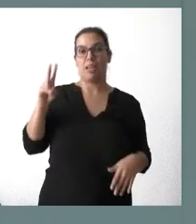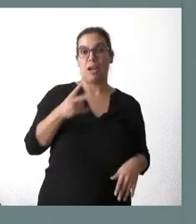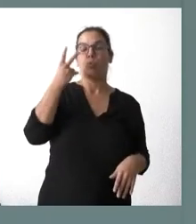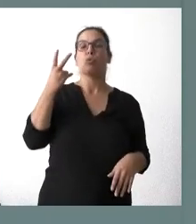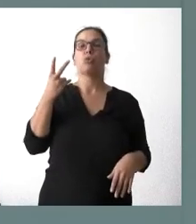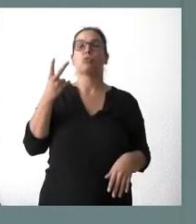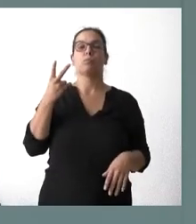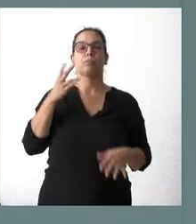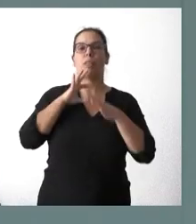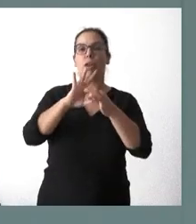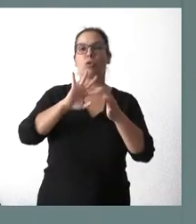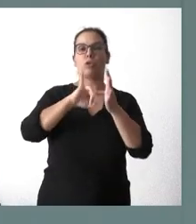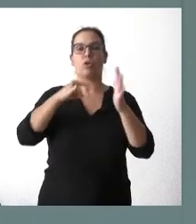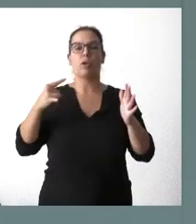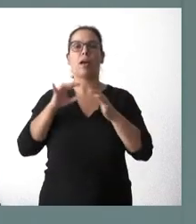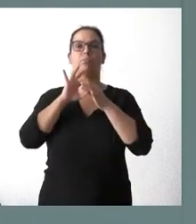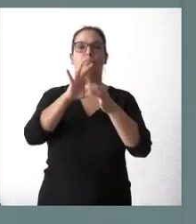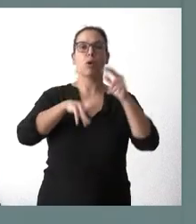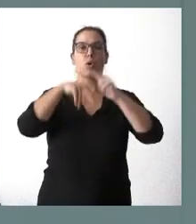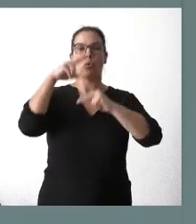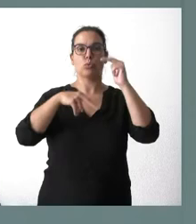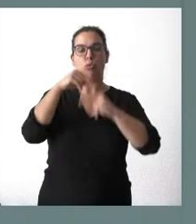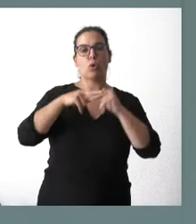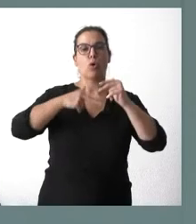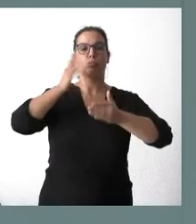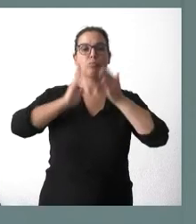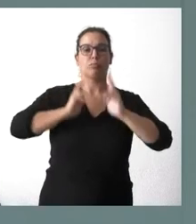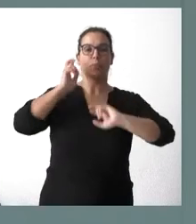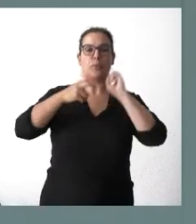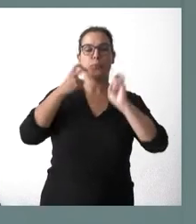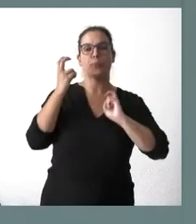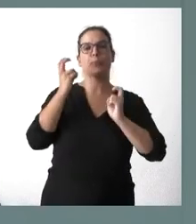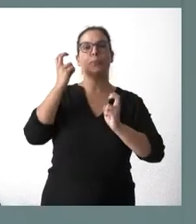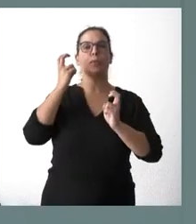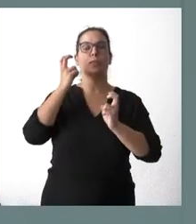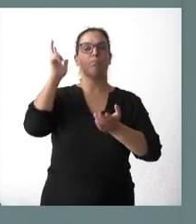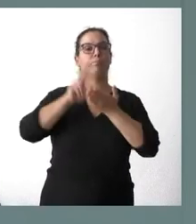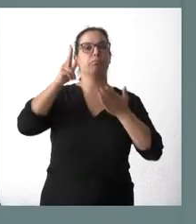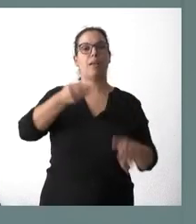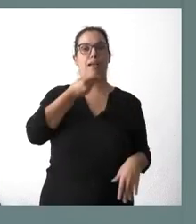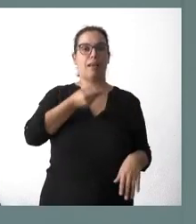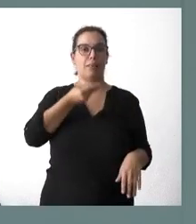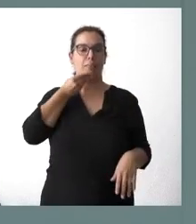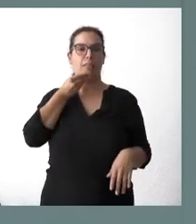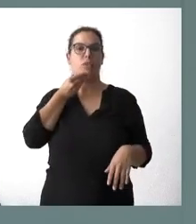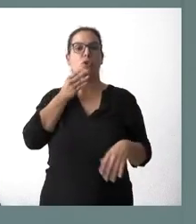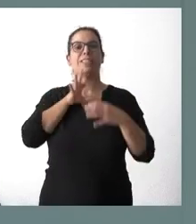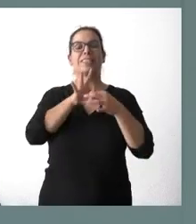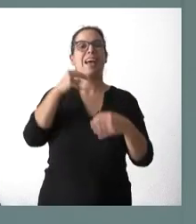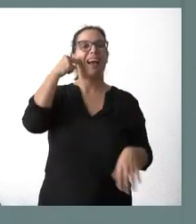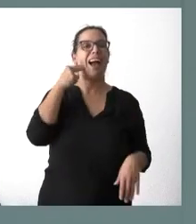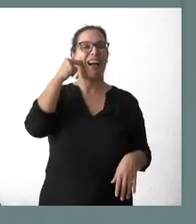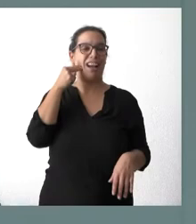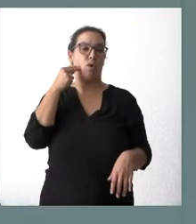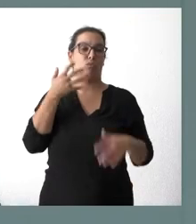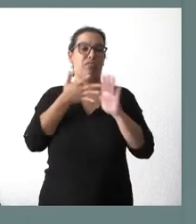con la tecnología vinculada a la construcción, tratamiento y fabricación de alimentos relacionados con el cacao. Estamos hablando